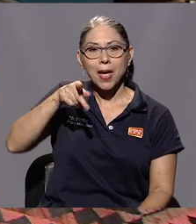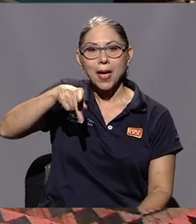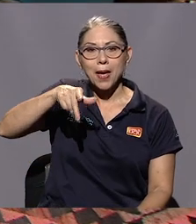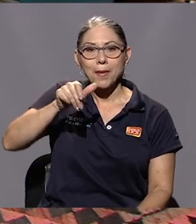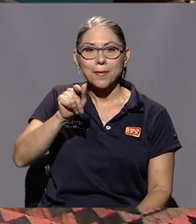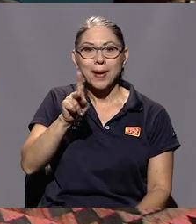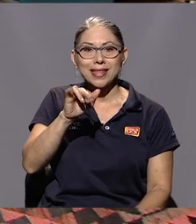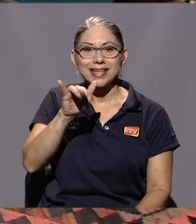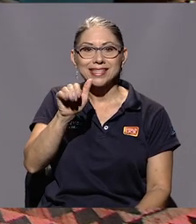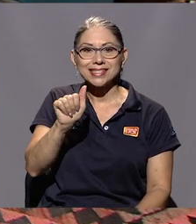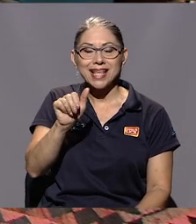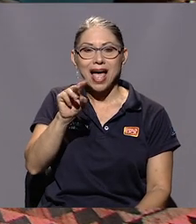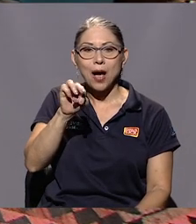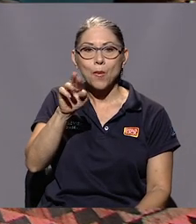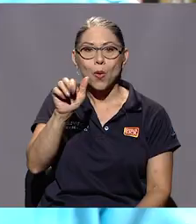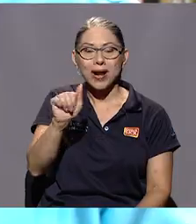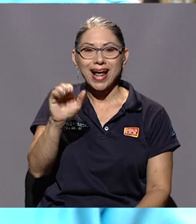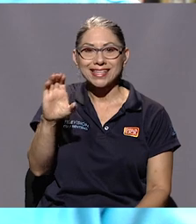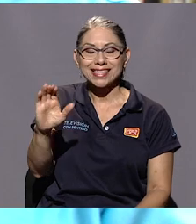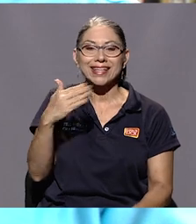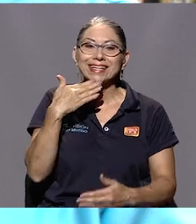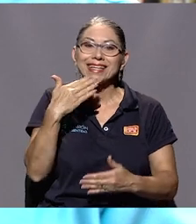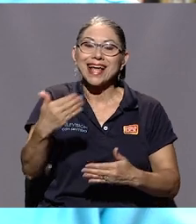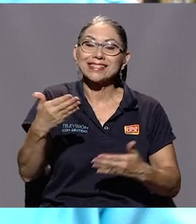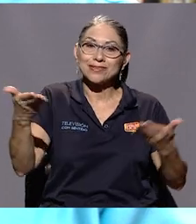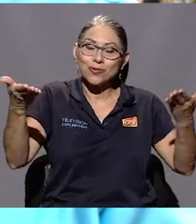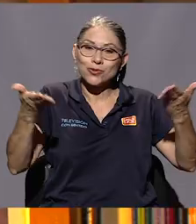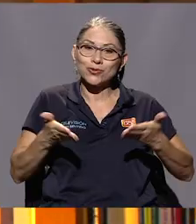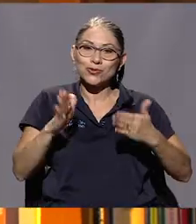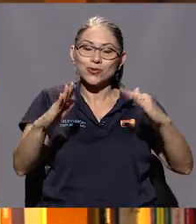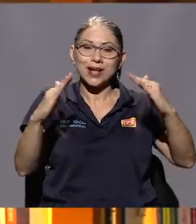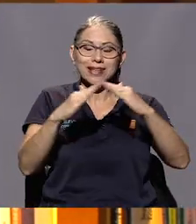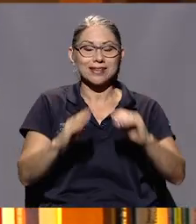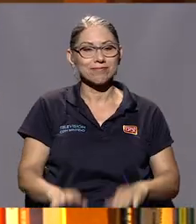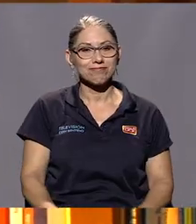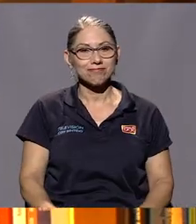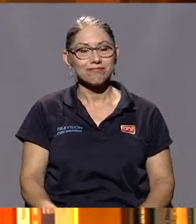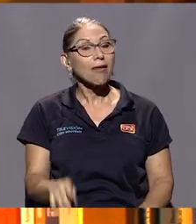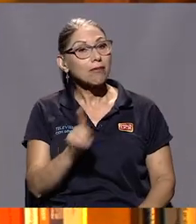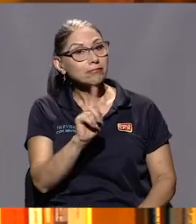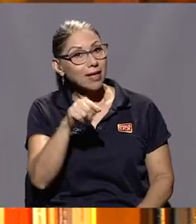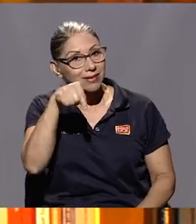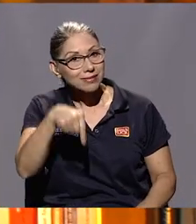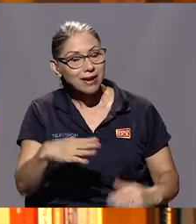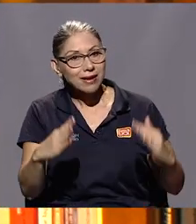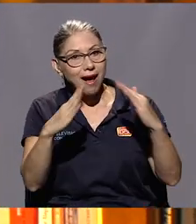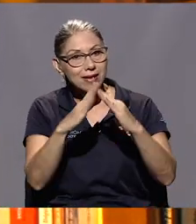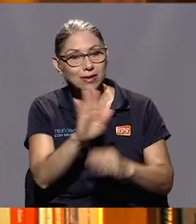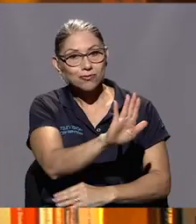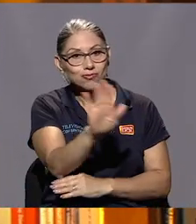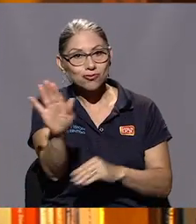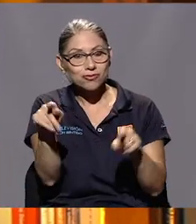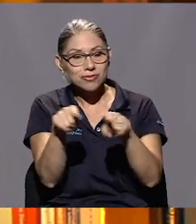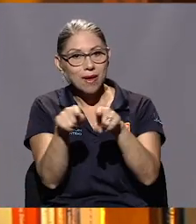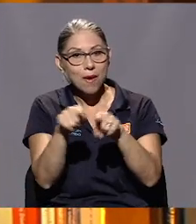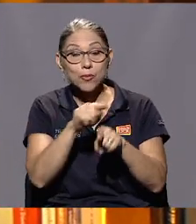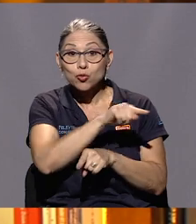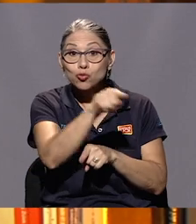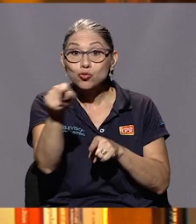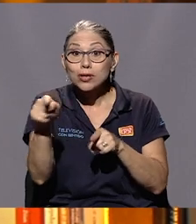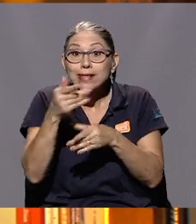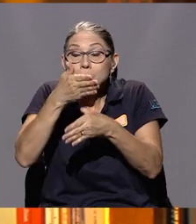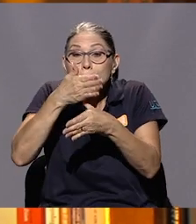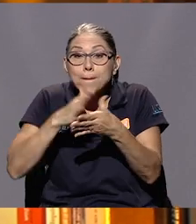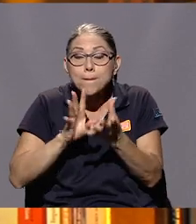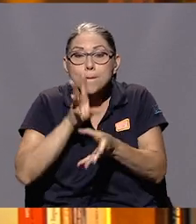Doña Patricia Mora Castellanos, muchas gracias por recibirnos en su casa. No, esta es la casa de ustedes también. Ustedes